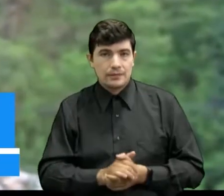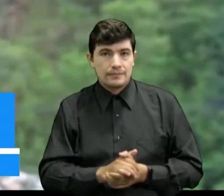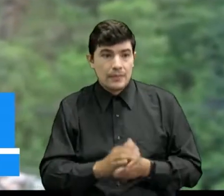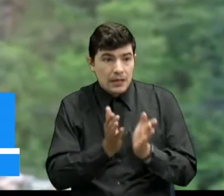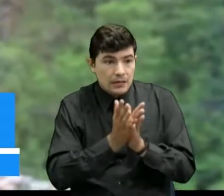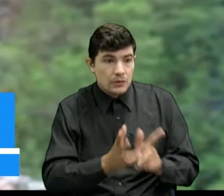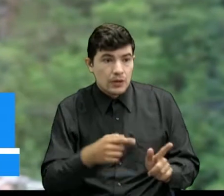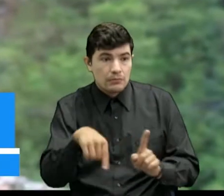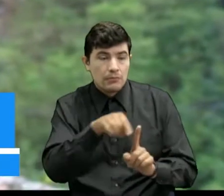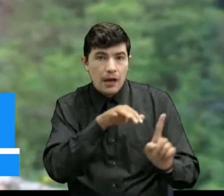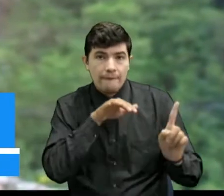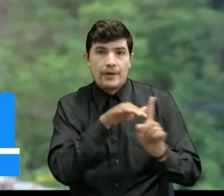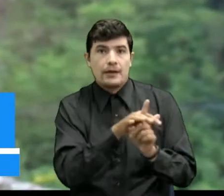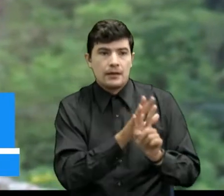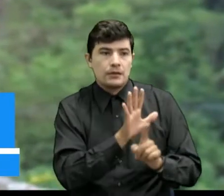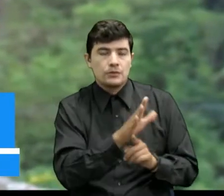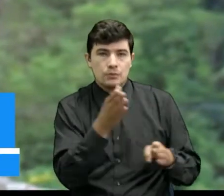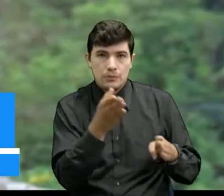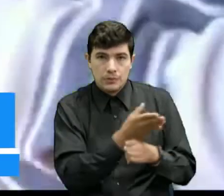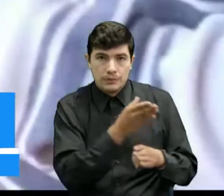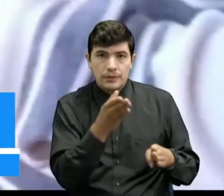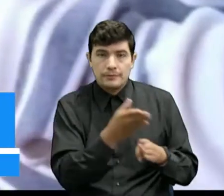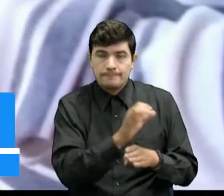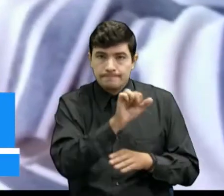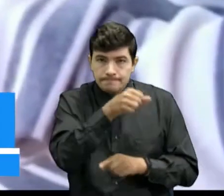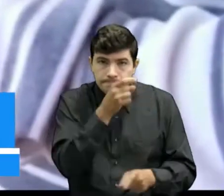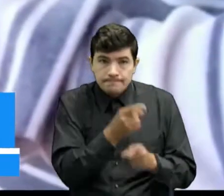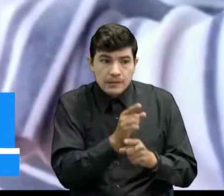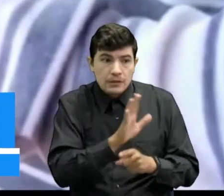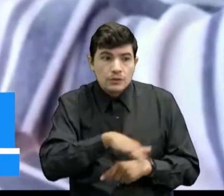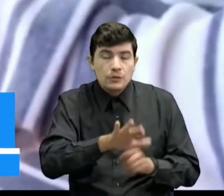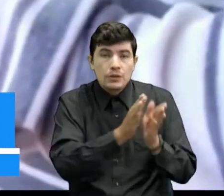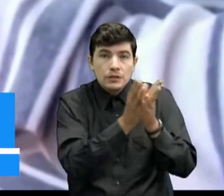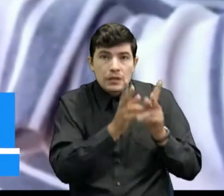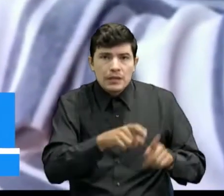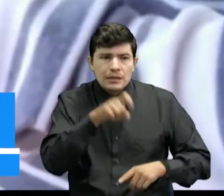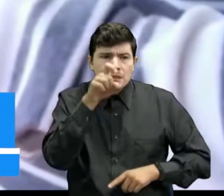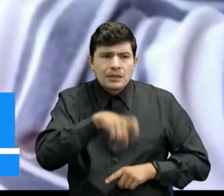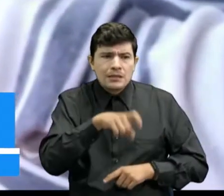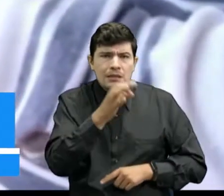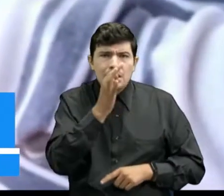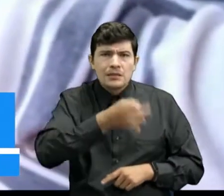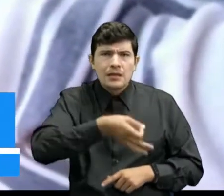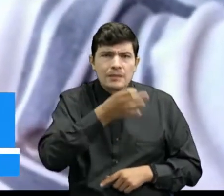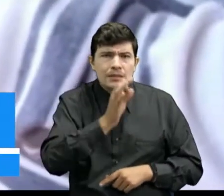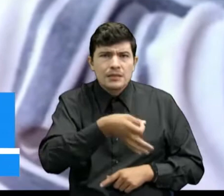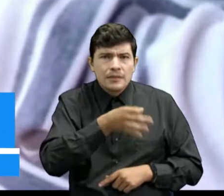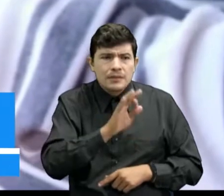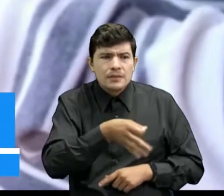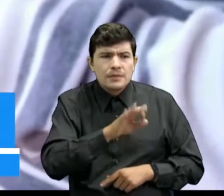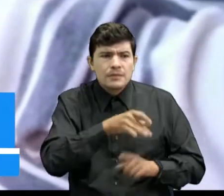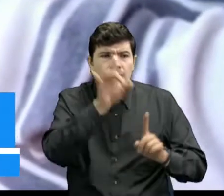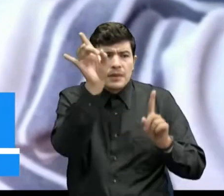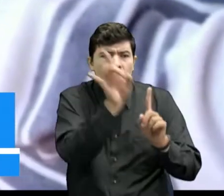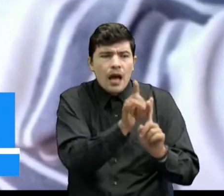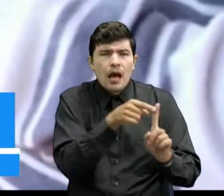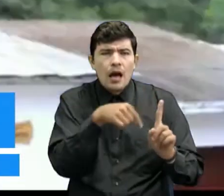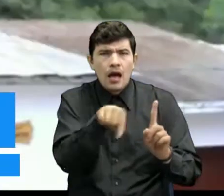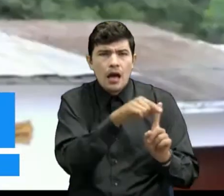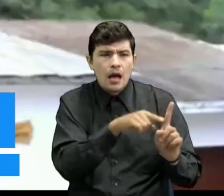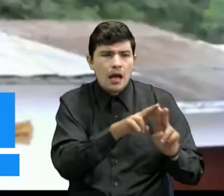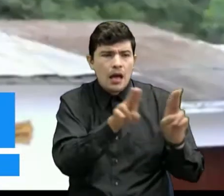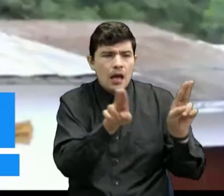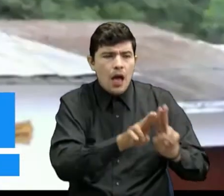se ven seriamente afectados por este problema pues ellos necesitan estar continuamente conectados vía internet y telefonía.